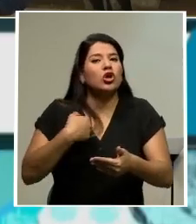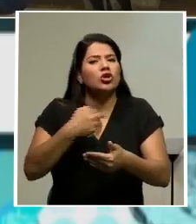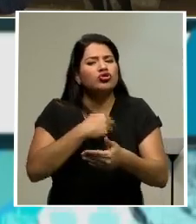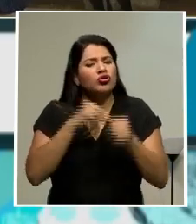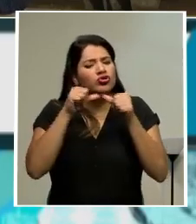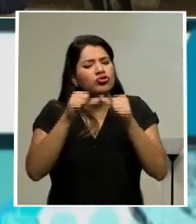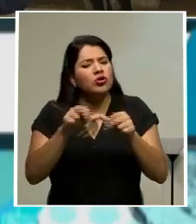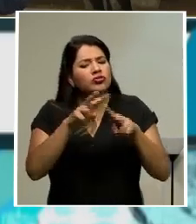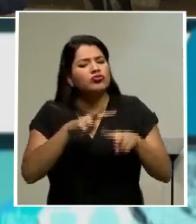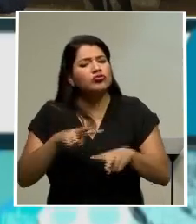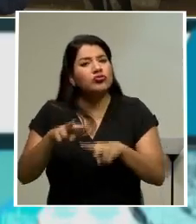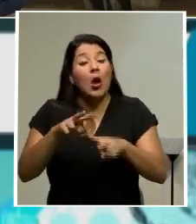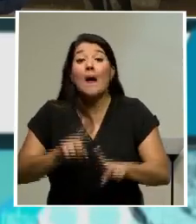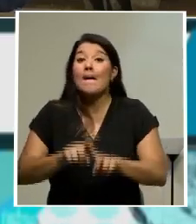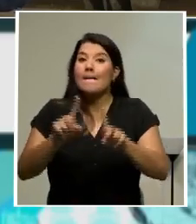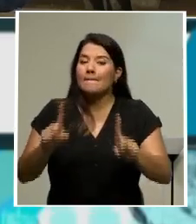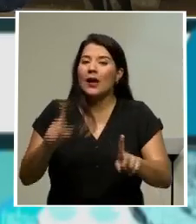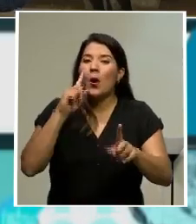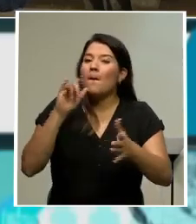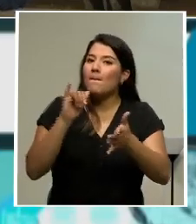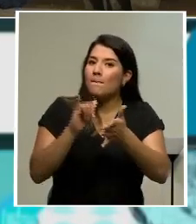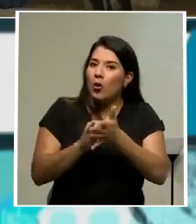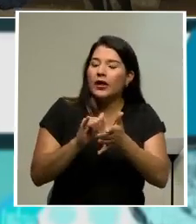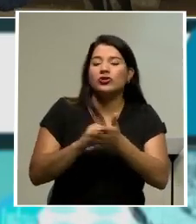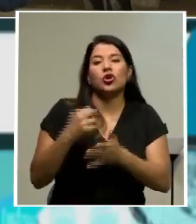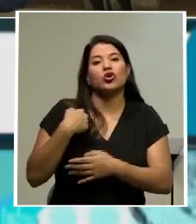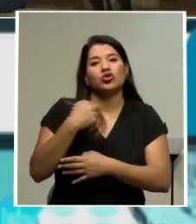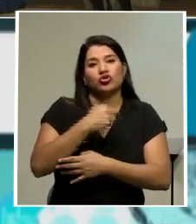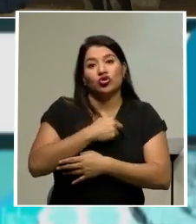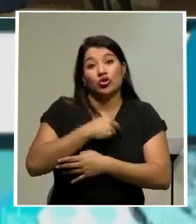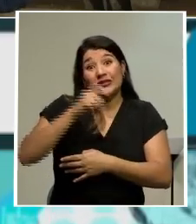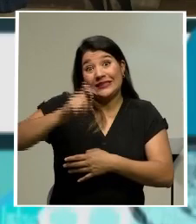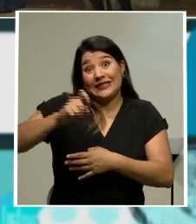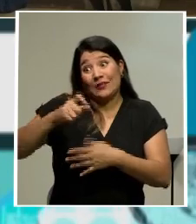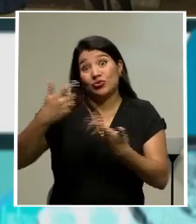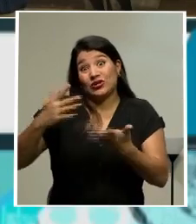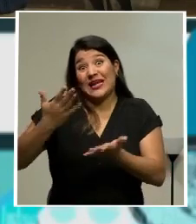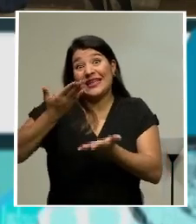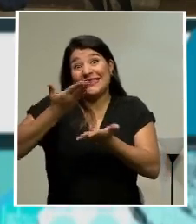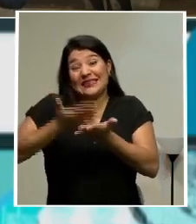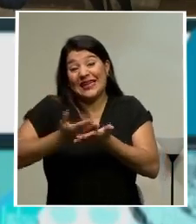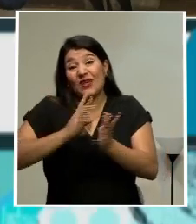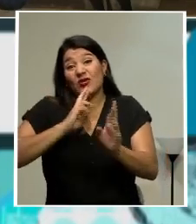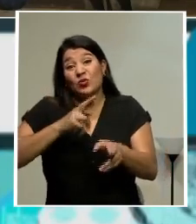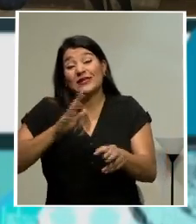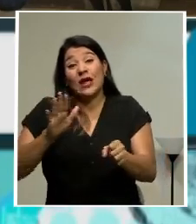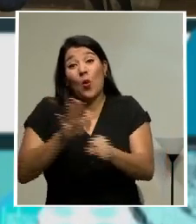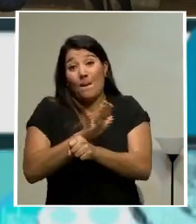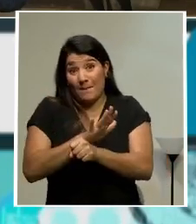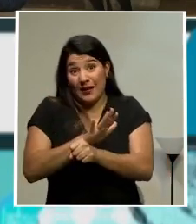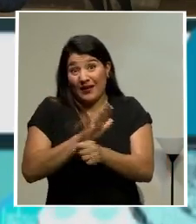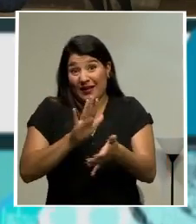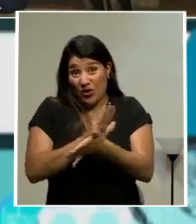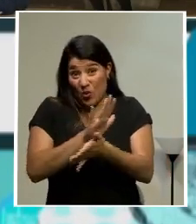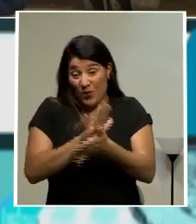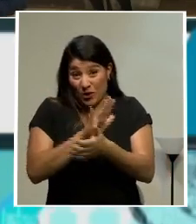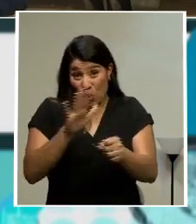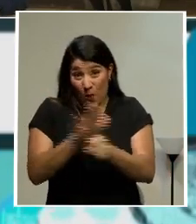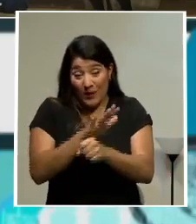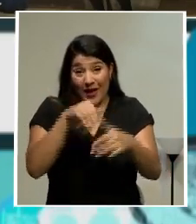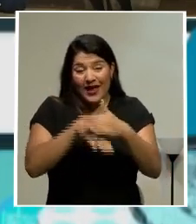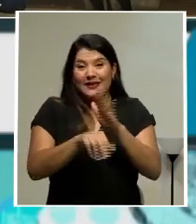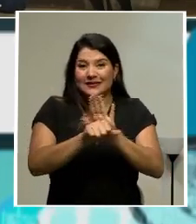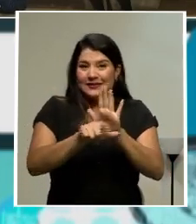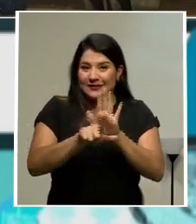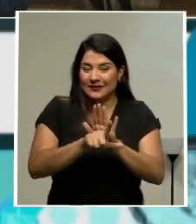también ocupamos que llegue el fallo completo acá a la Asamblea. El mismo, es importante decirlo, que la sala